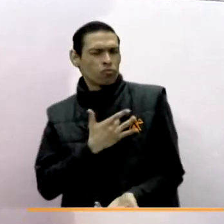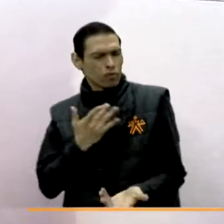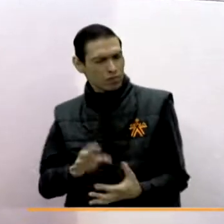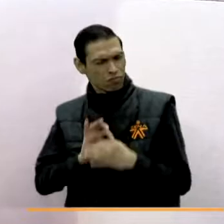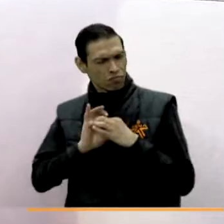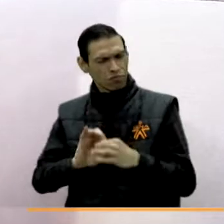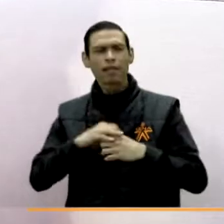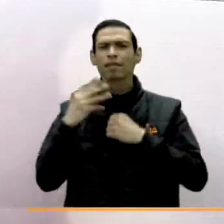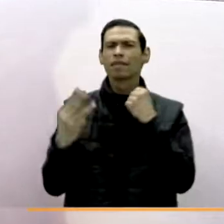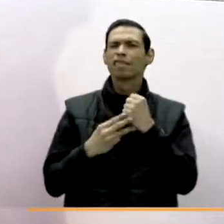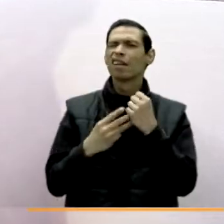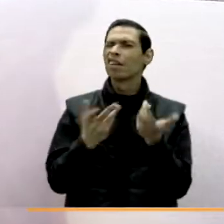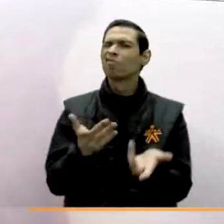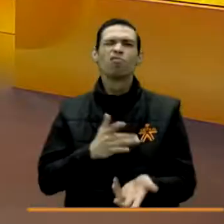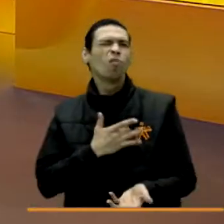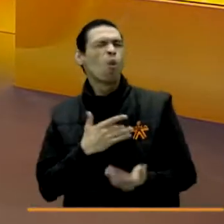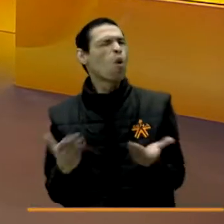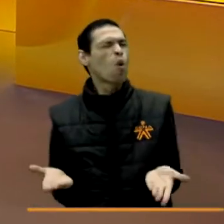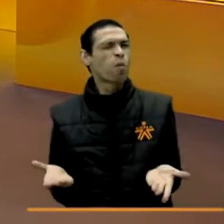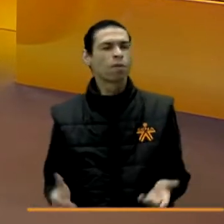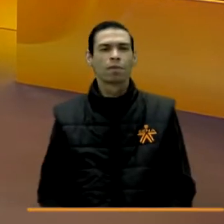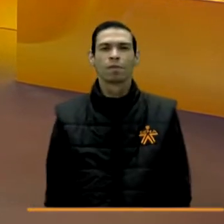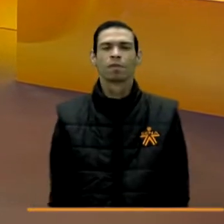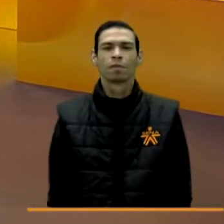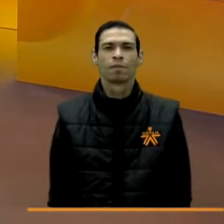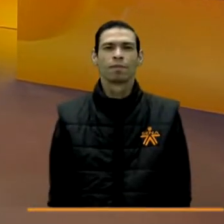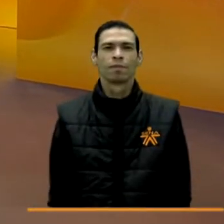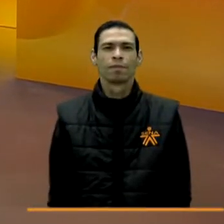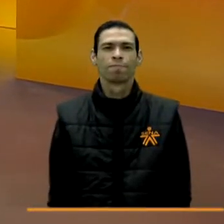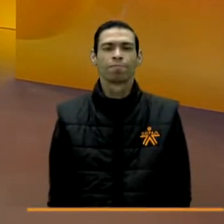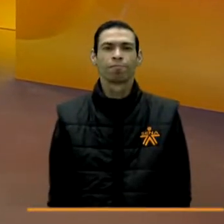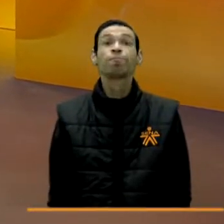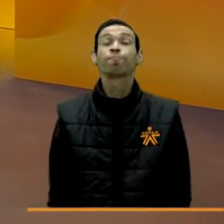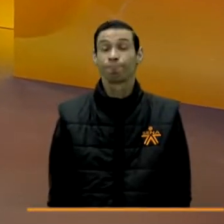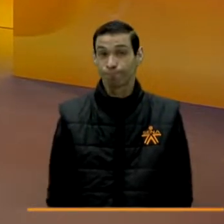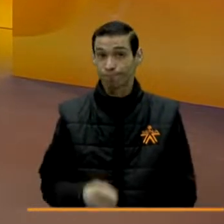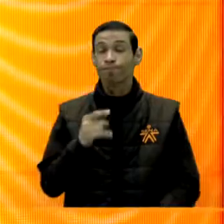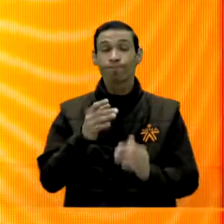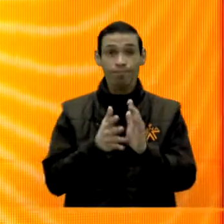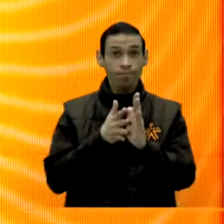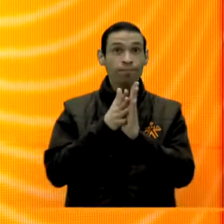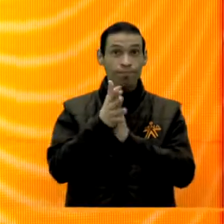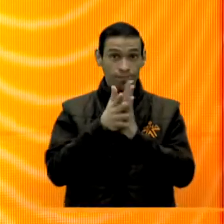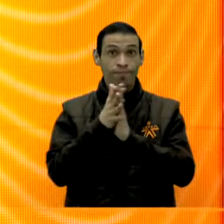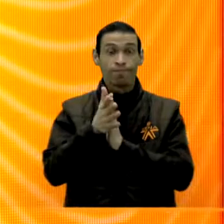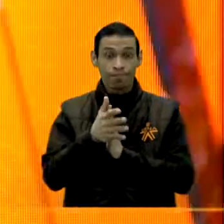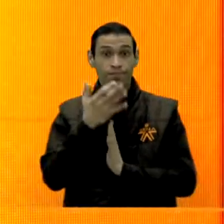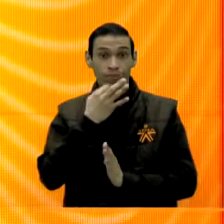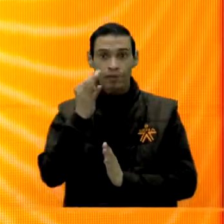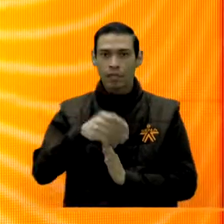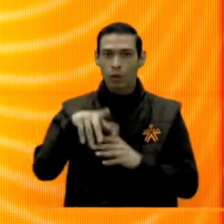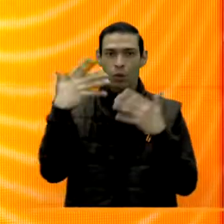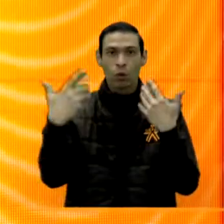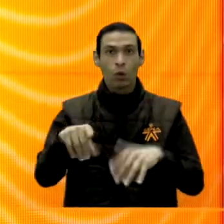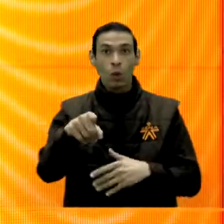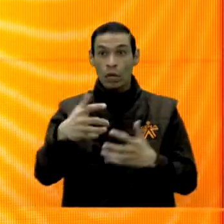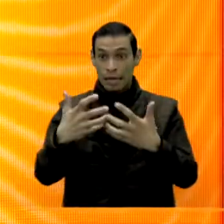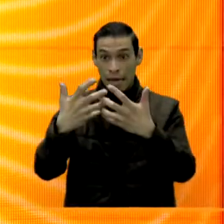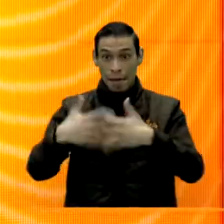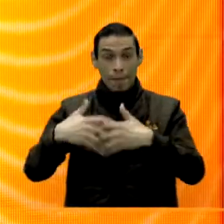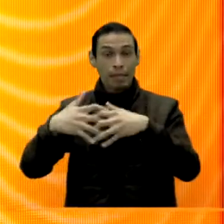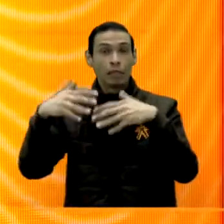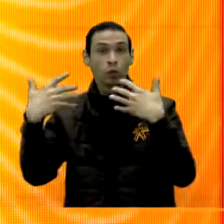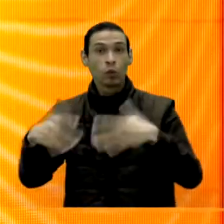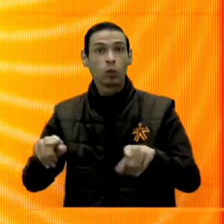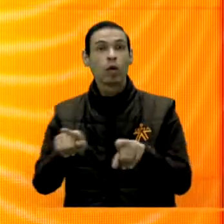con la formación y con la misionalidad del SENA? Pili, pues te digo que nosotros realmente las empresas han